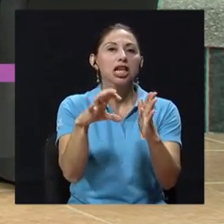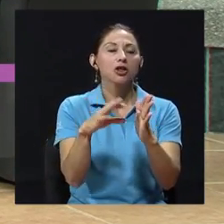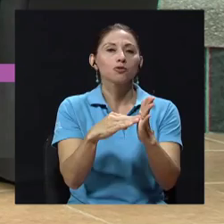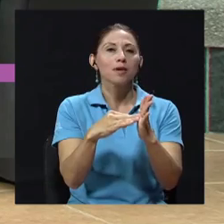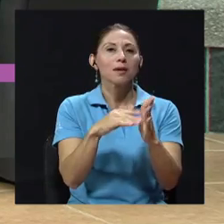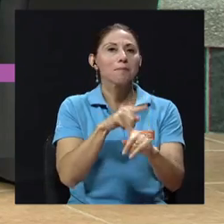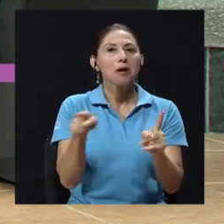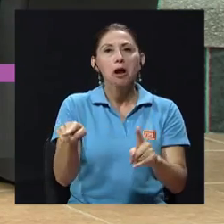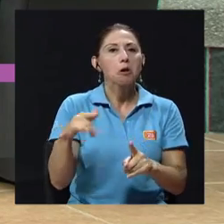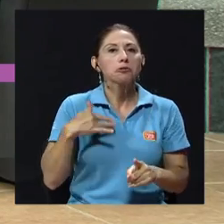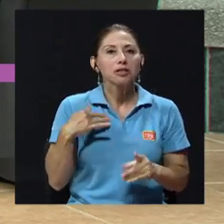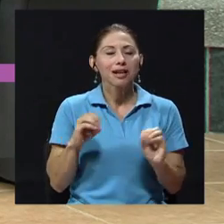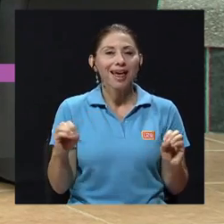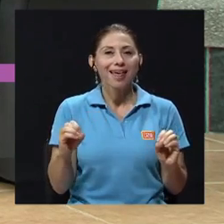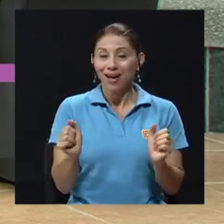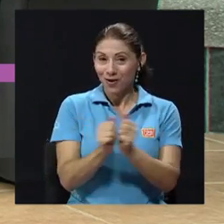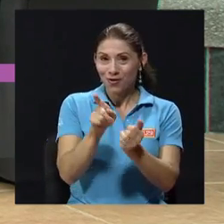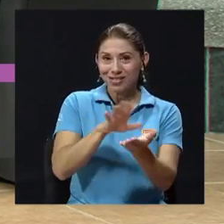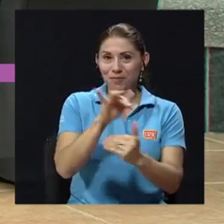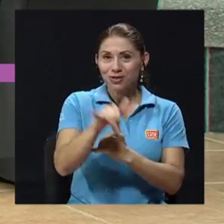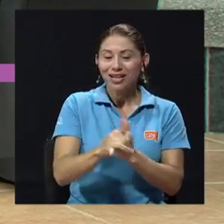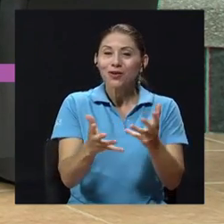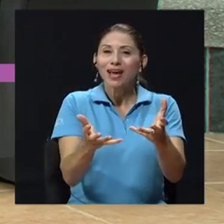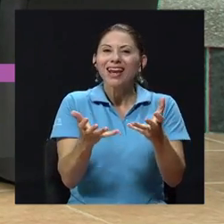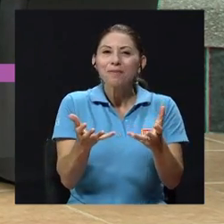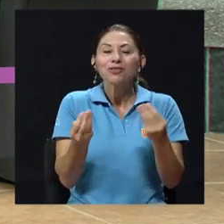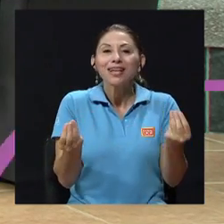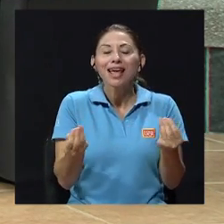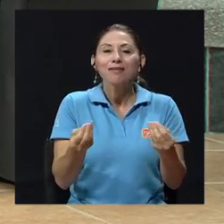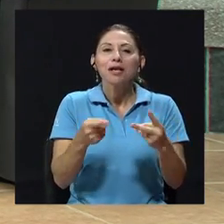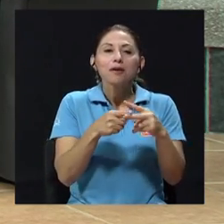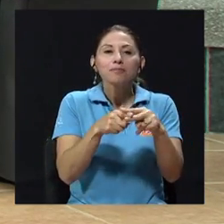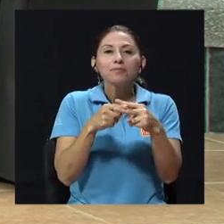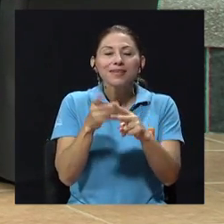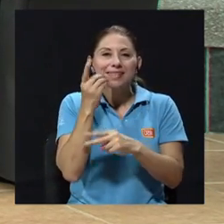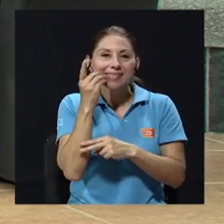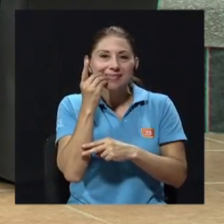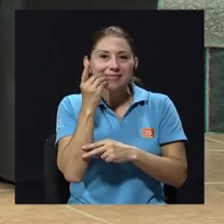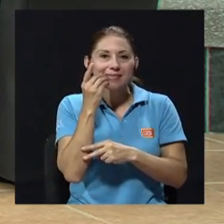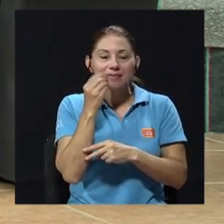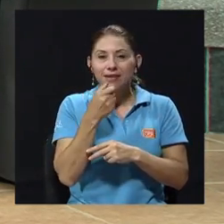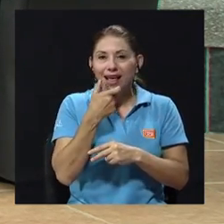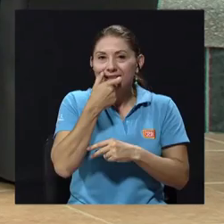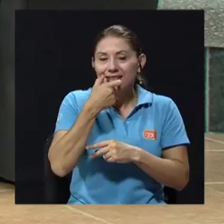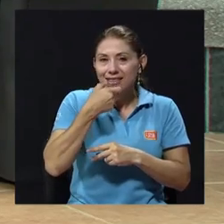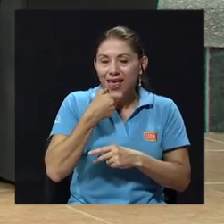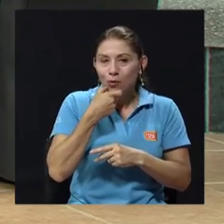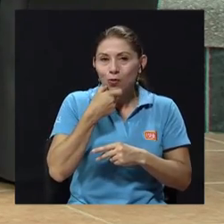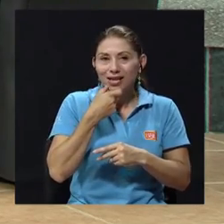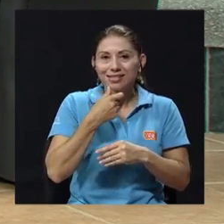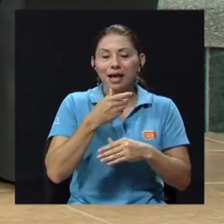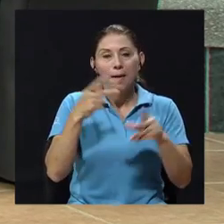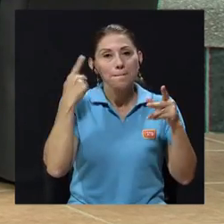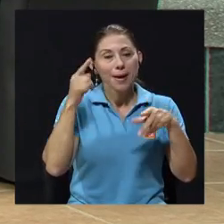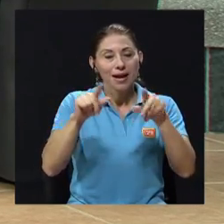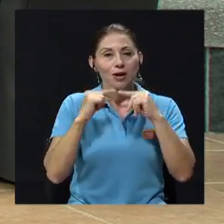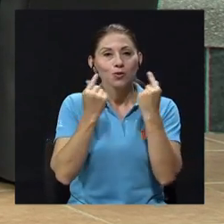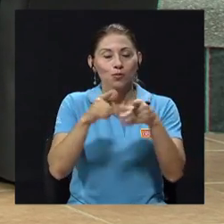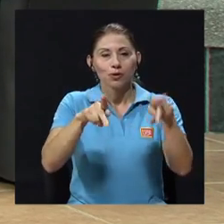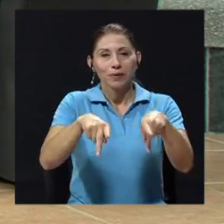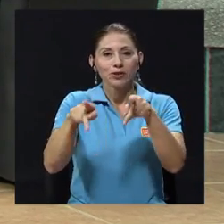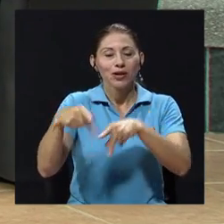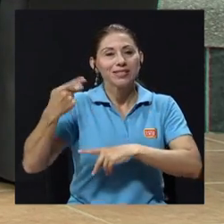financiar es poner dentaduras totales a poblaciones en riesgo social. Al mismo tiempo,